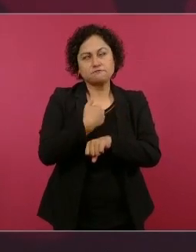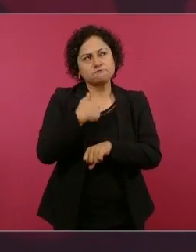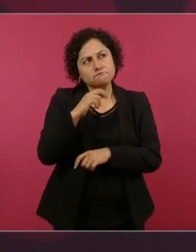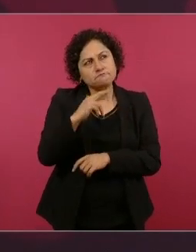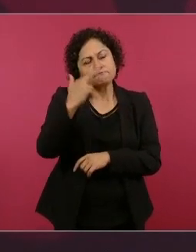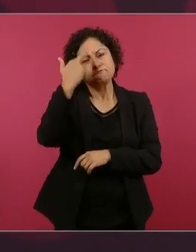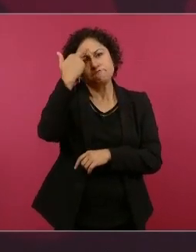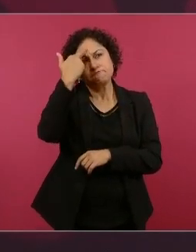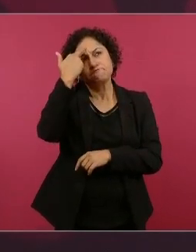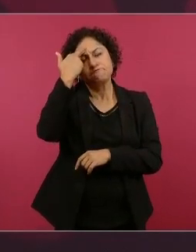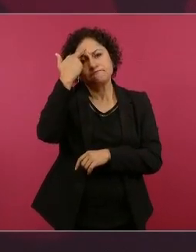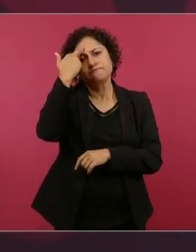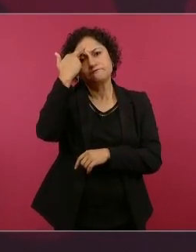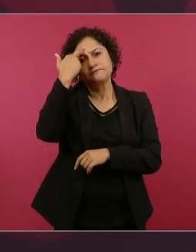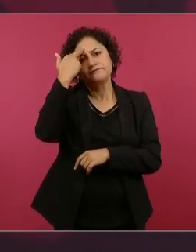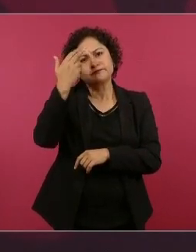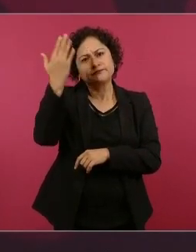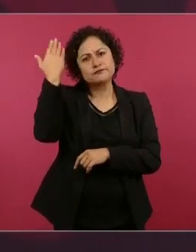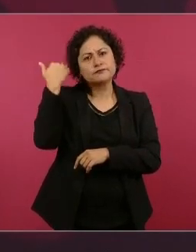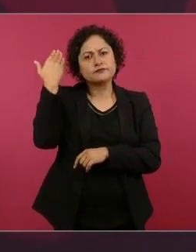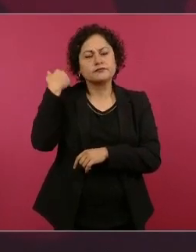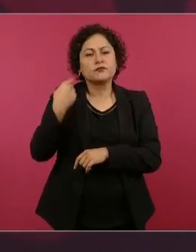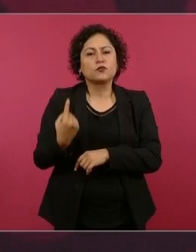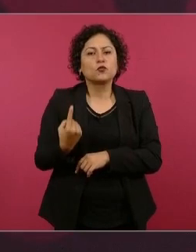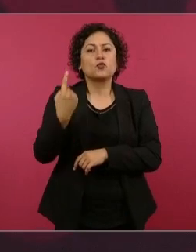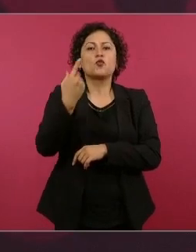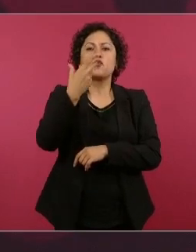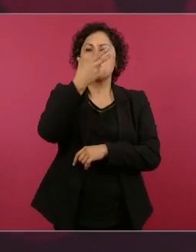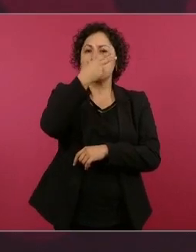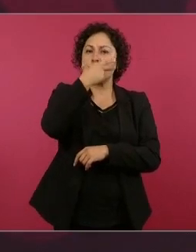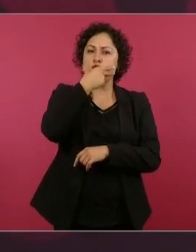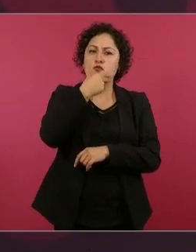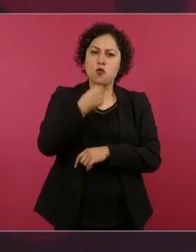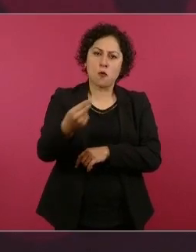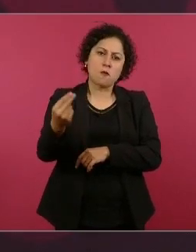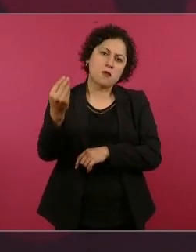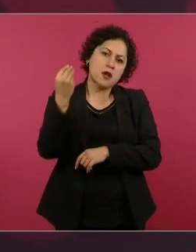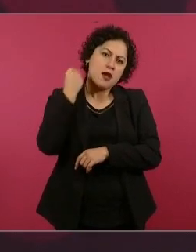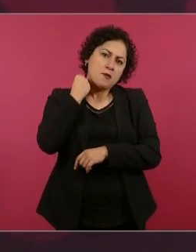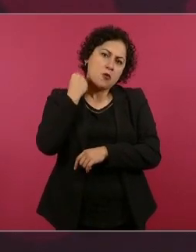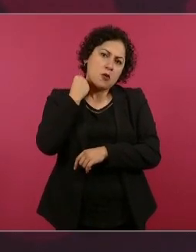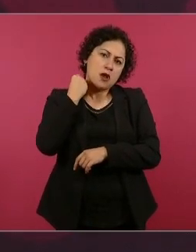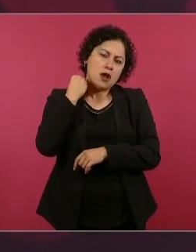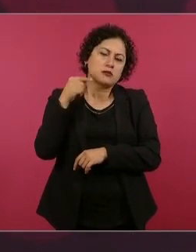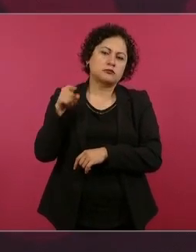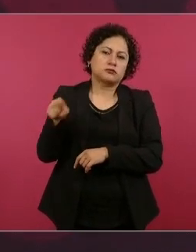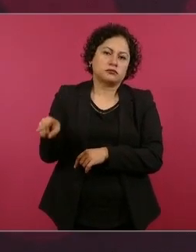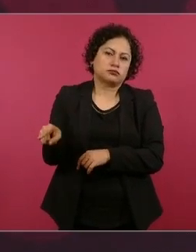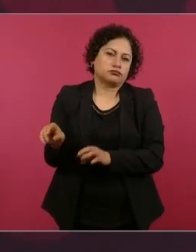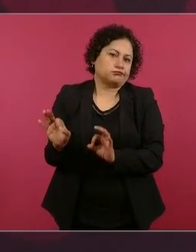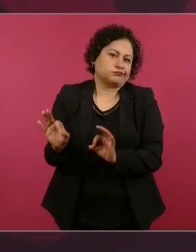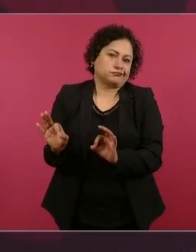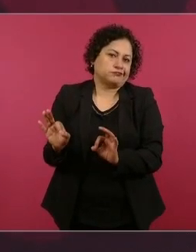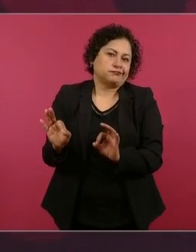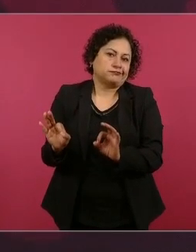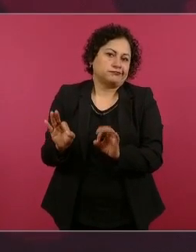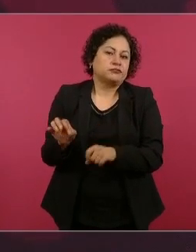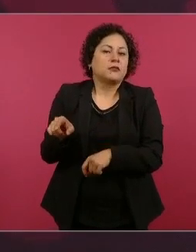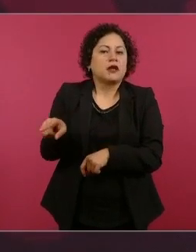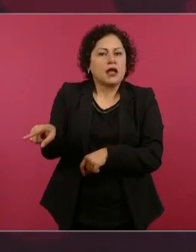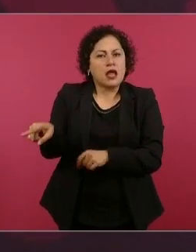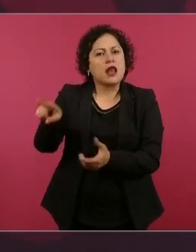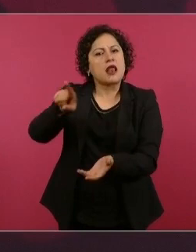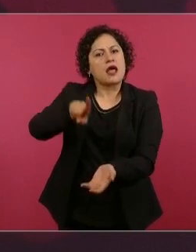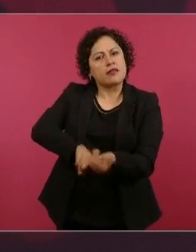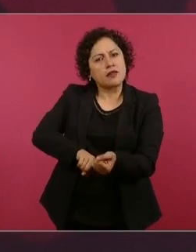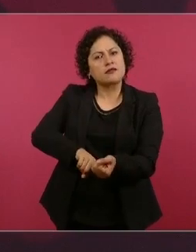abogado, una persona muy buena, que tenía un programa de